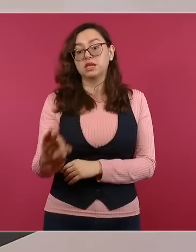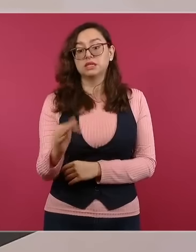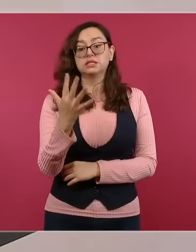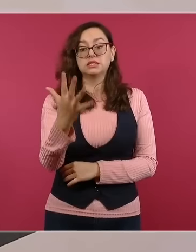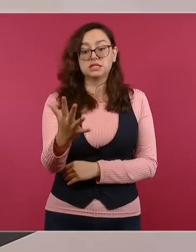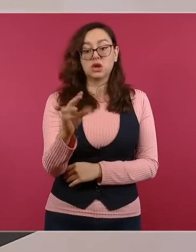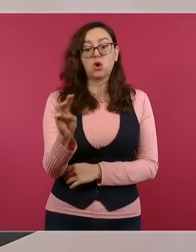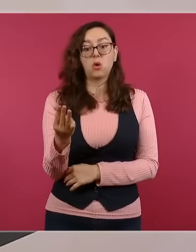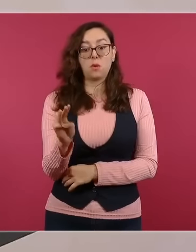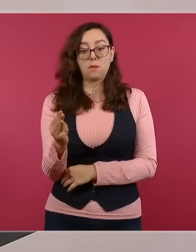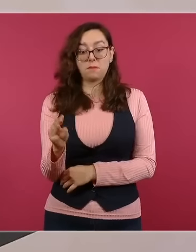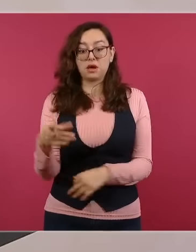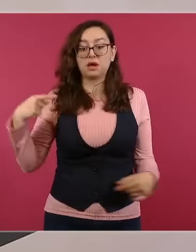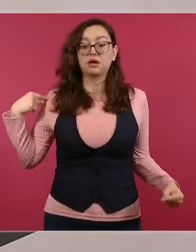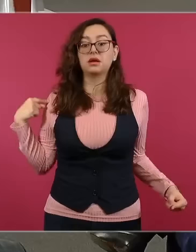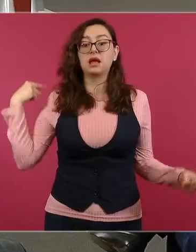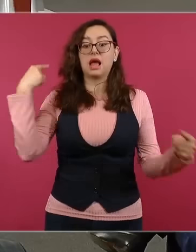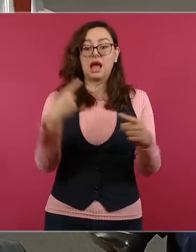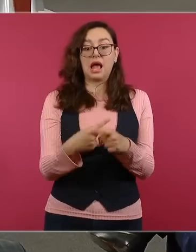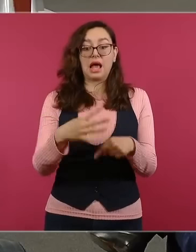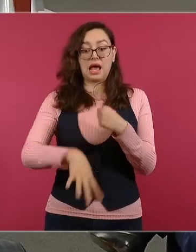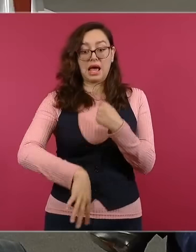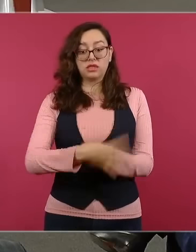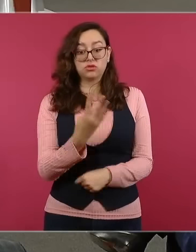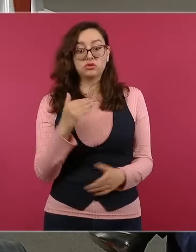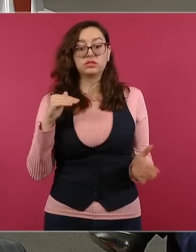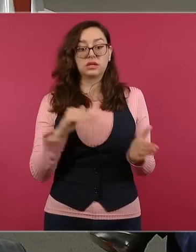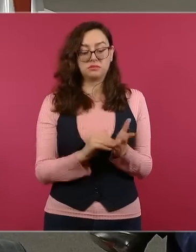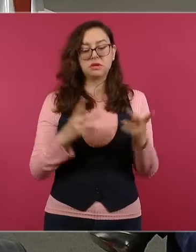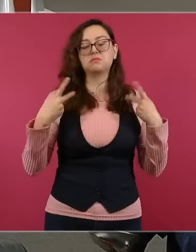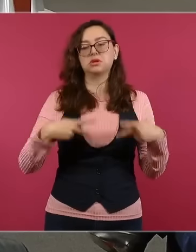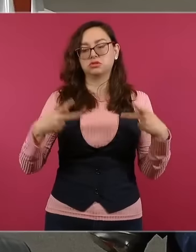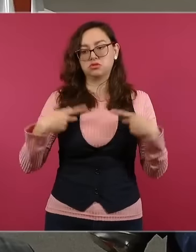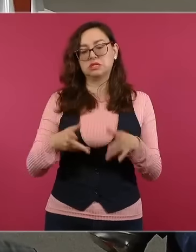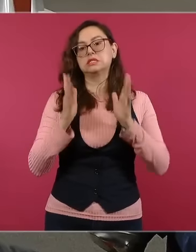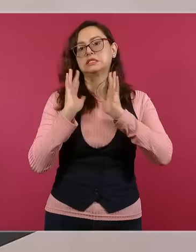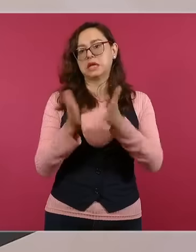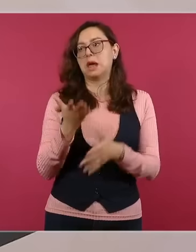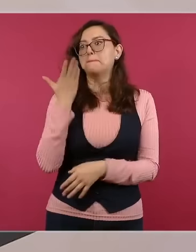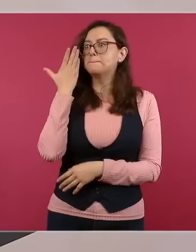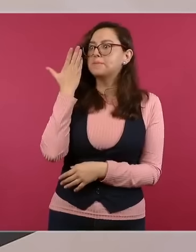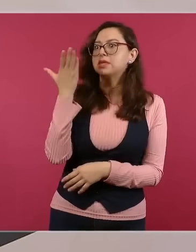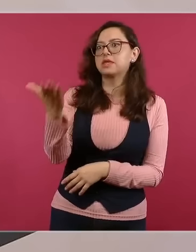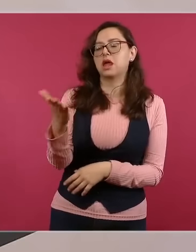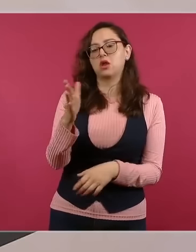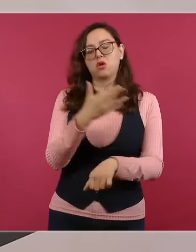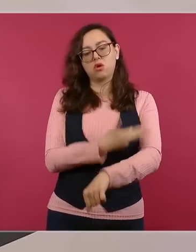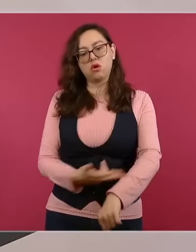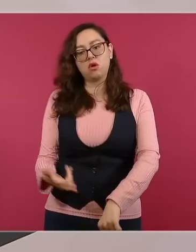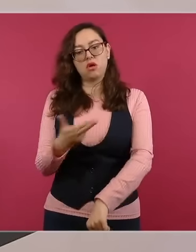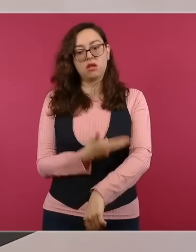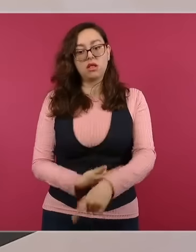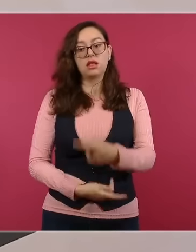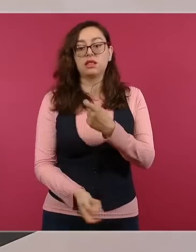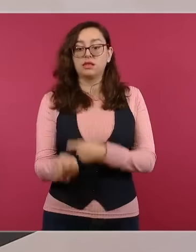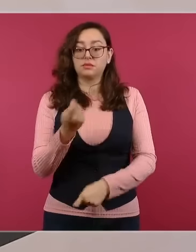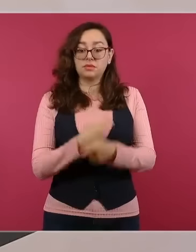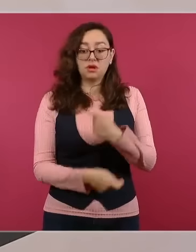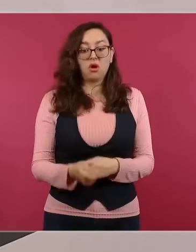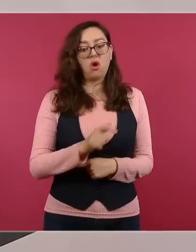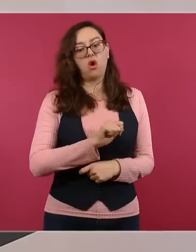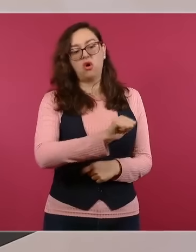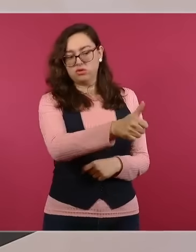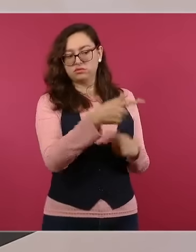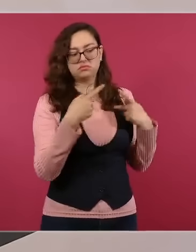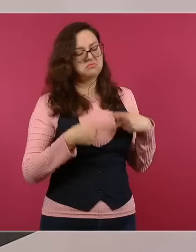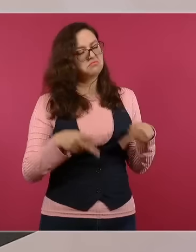14 mil 279 personas ya han solicitado dicha aclaración. Y si los que no quieran solicitar